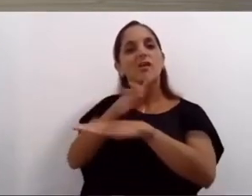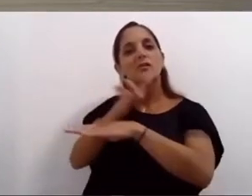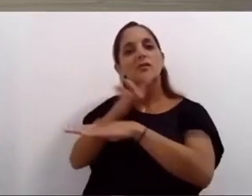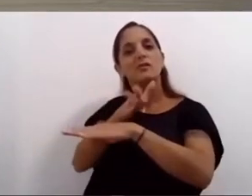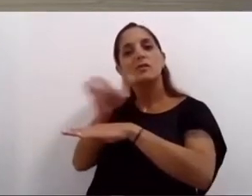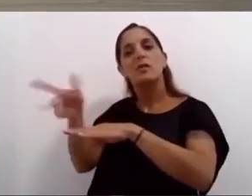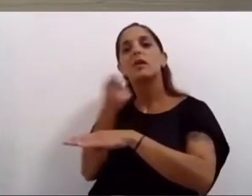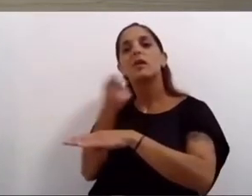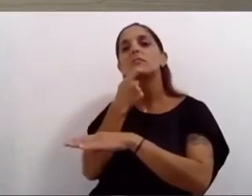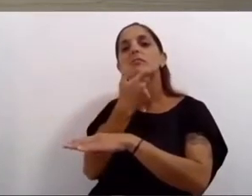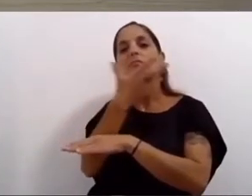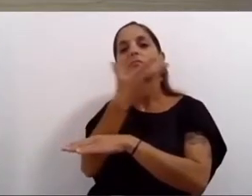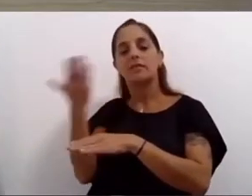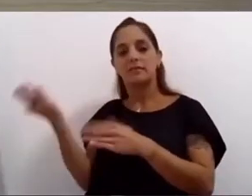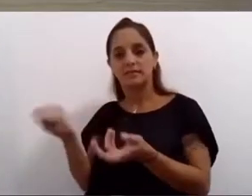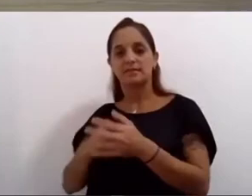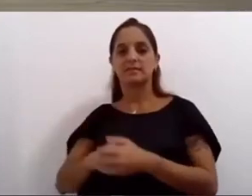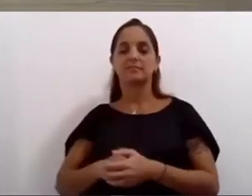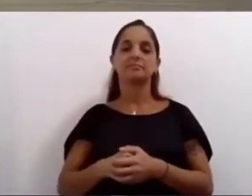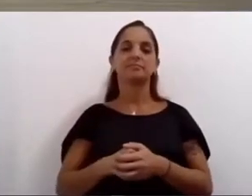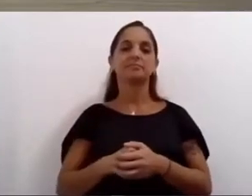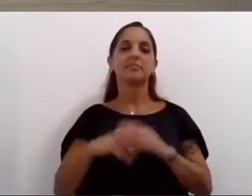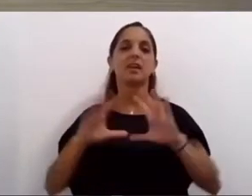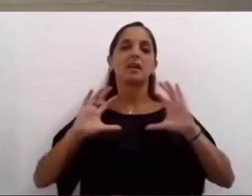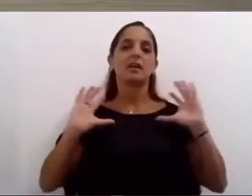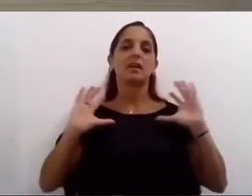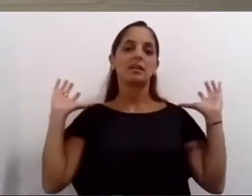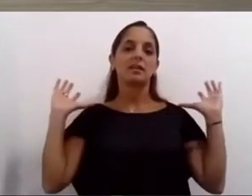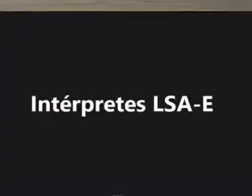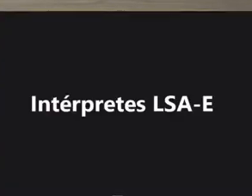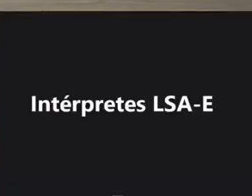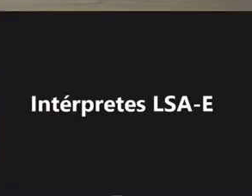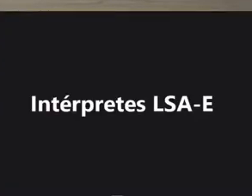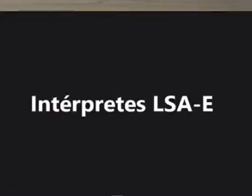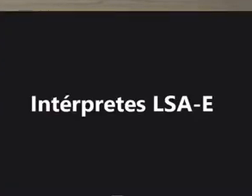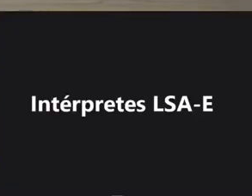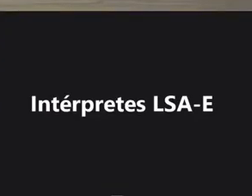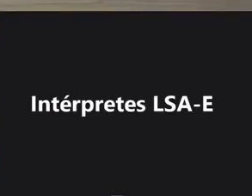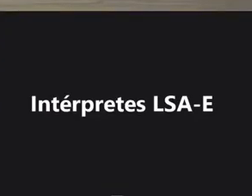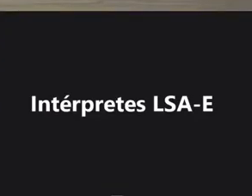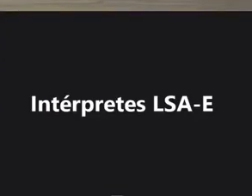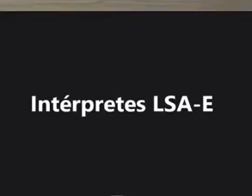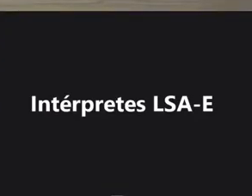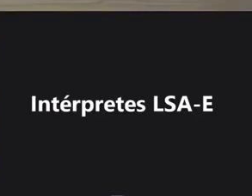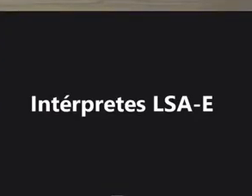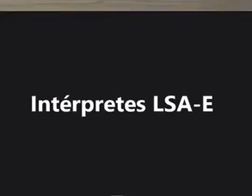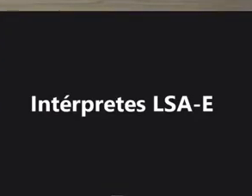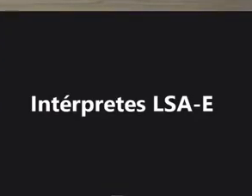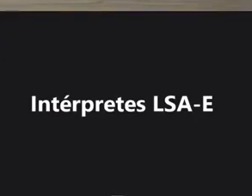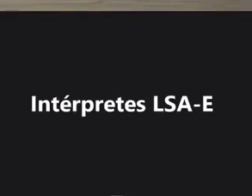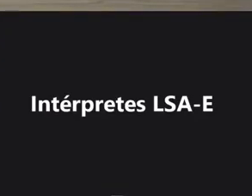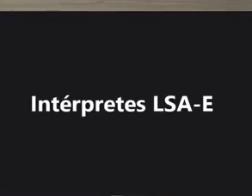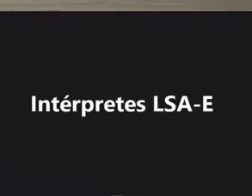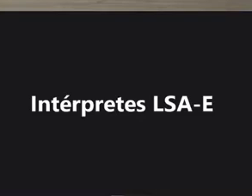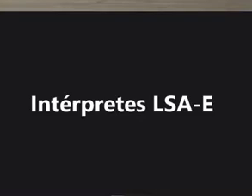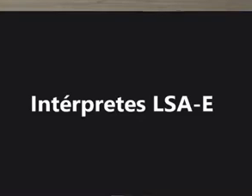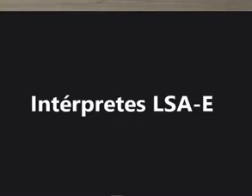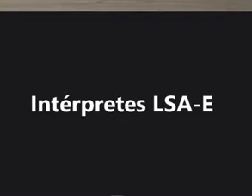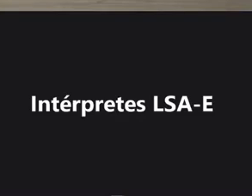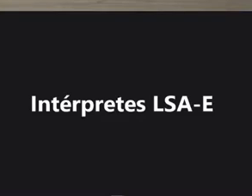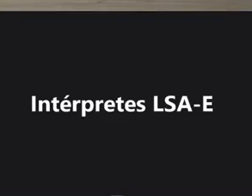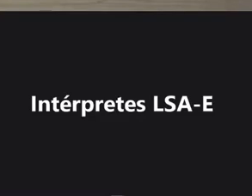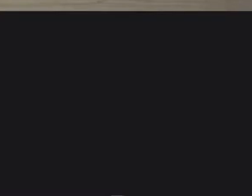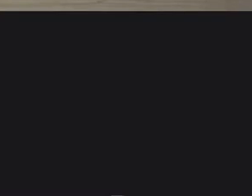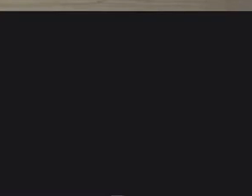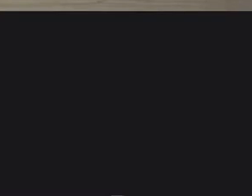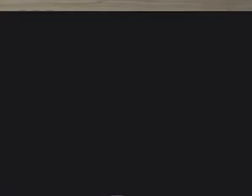el mundo cambió luego de esta tragedia descubriremos un nuevo modo de vida las ciudades tenemos más que nunca el